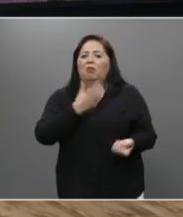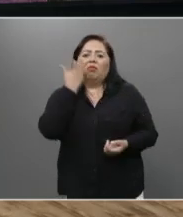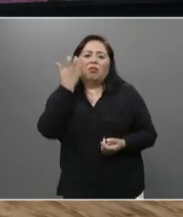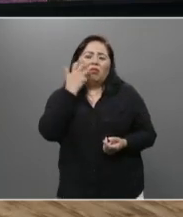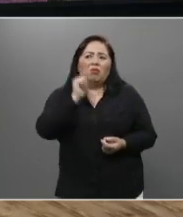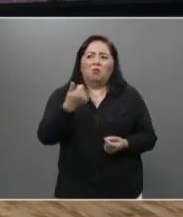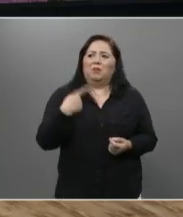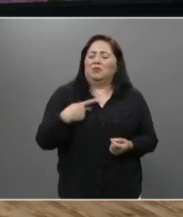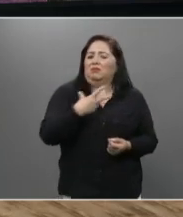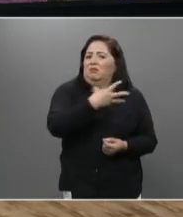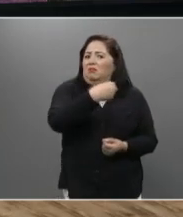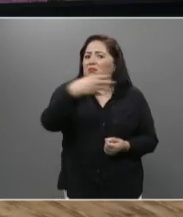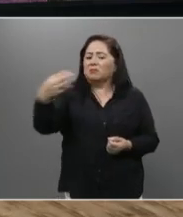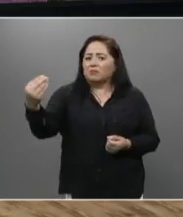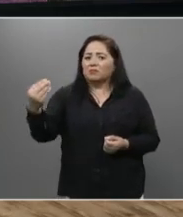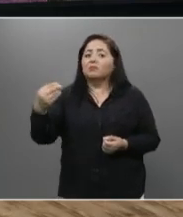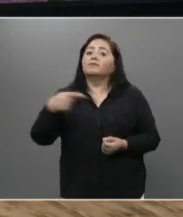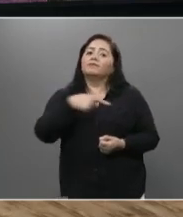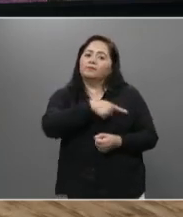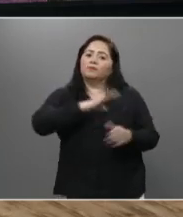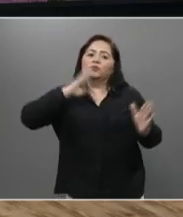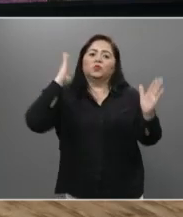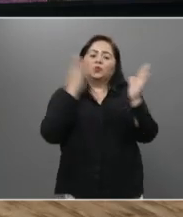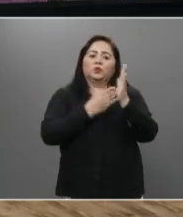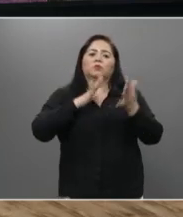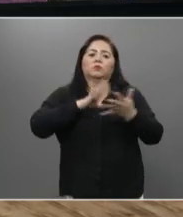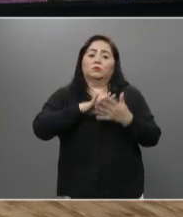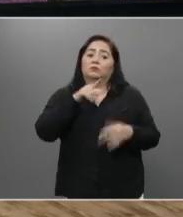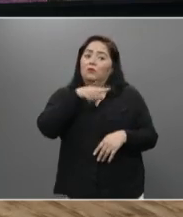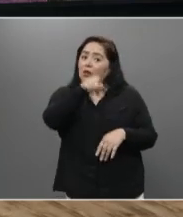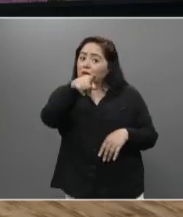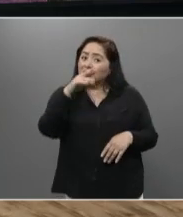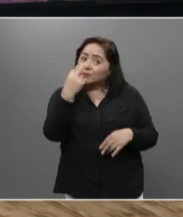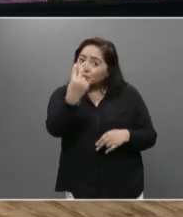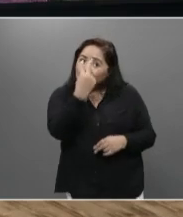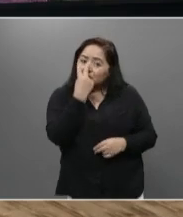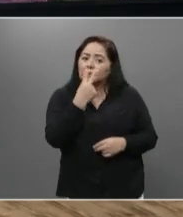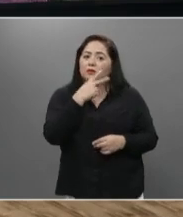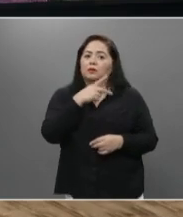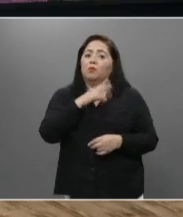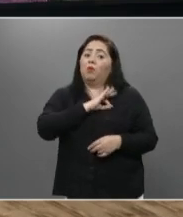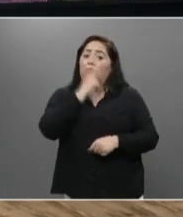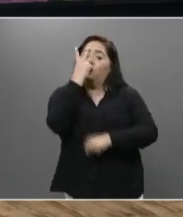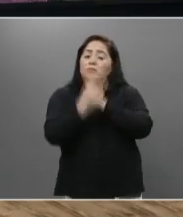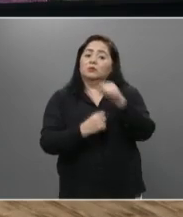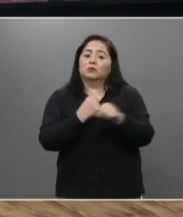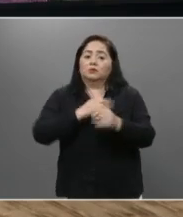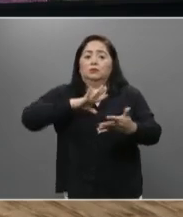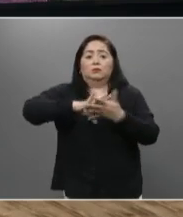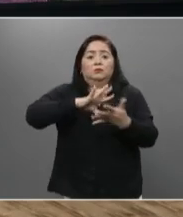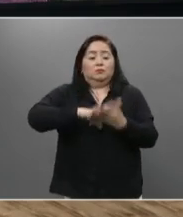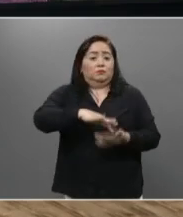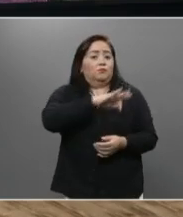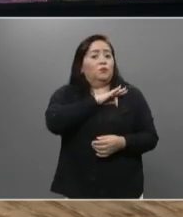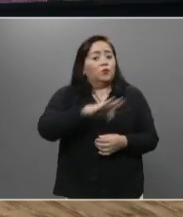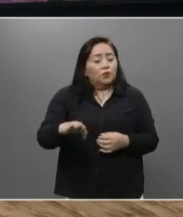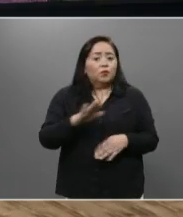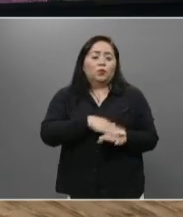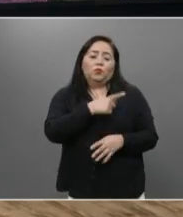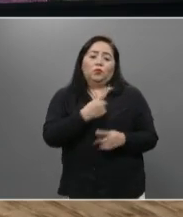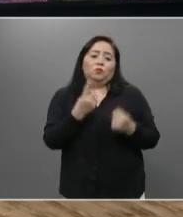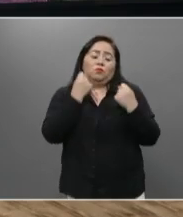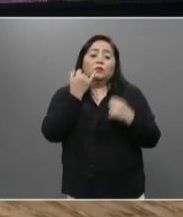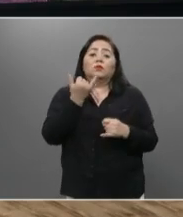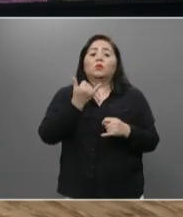propósito a otras personas, serán sancionadas, oiga usted, con hasta dos años de prisión y